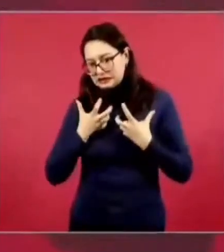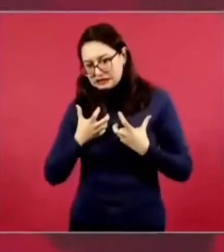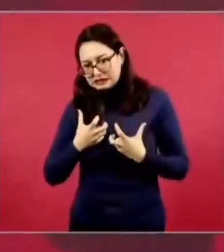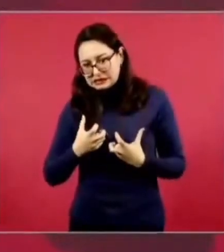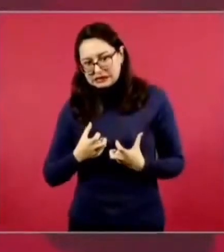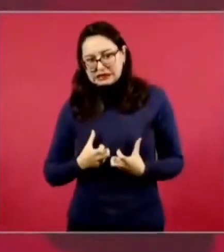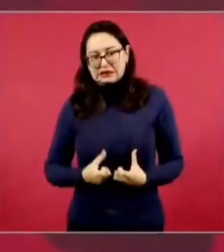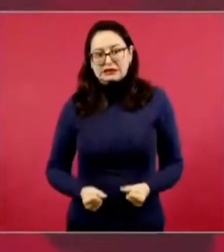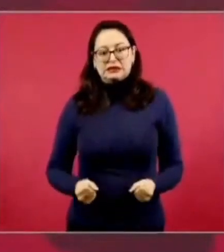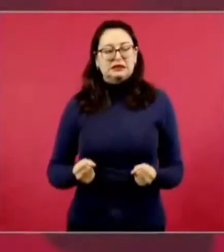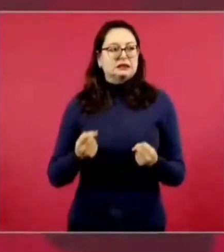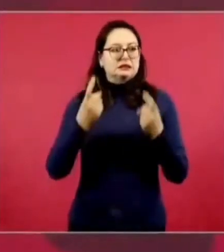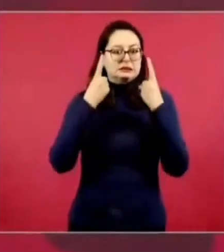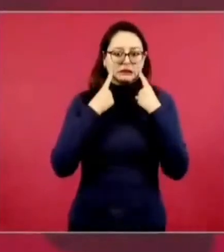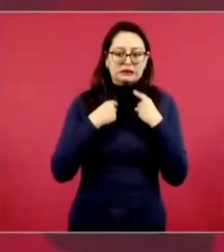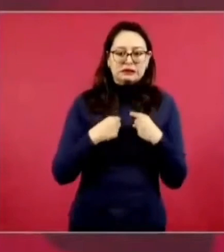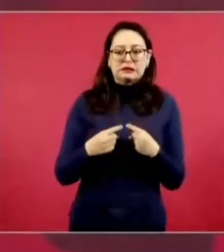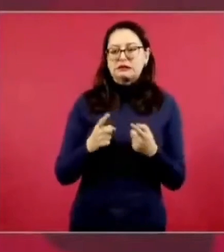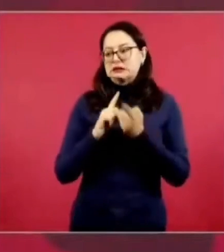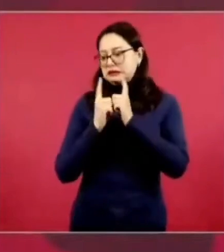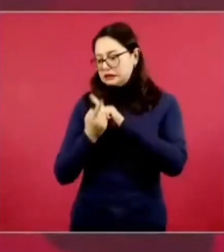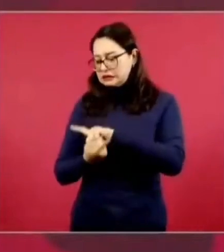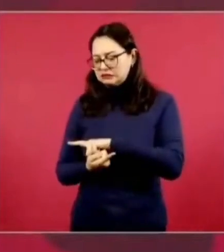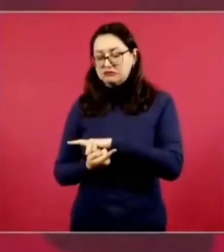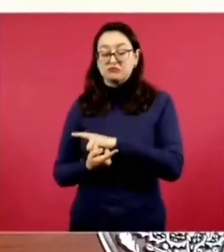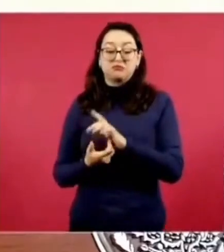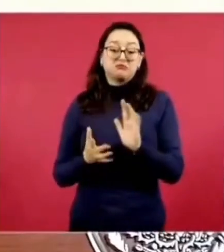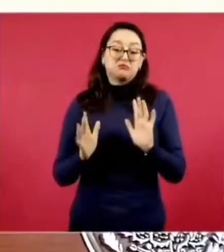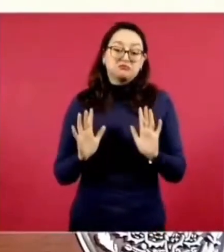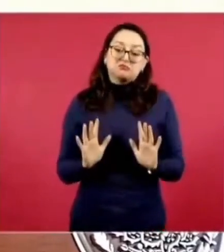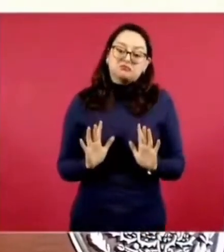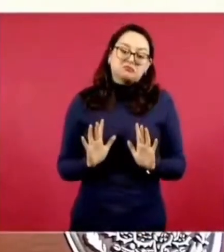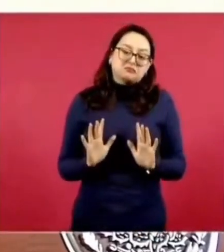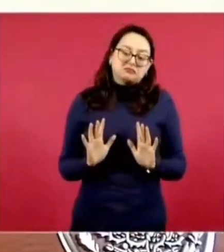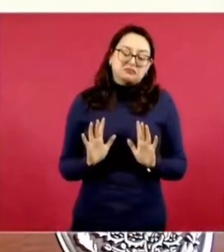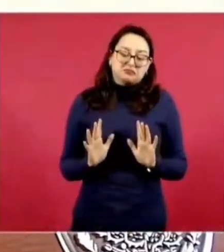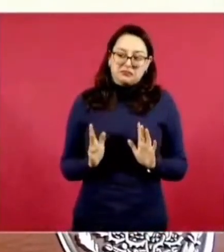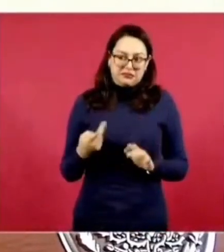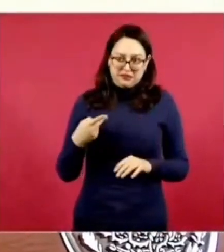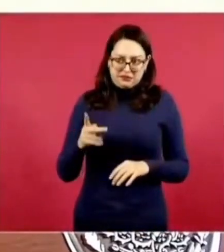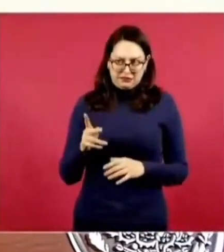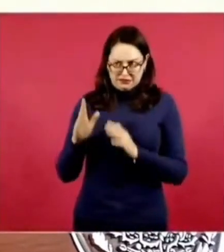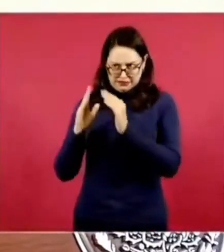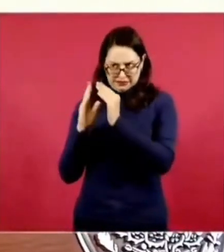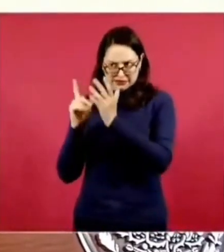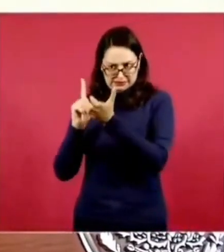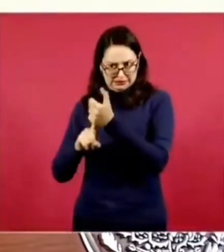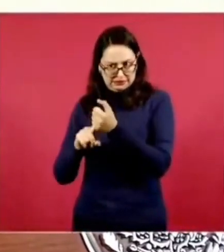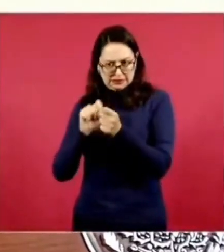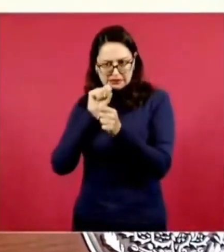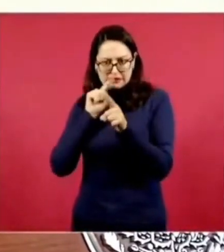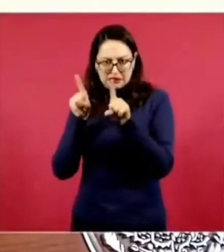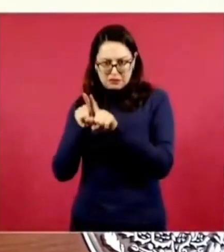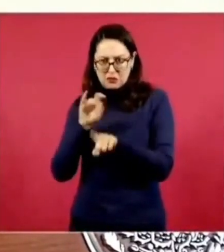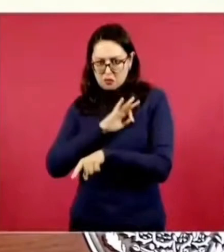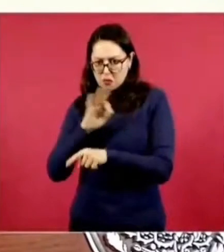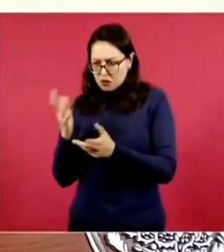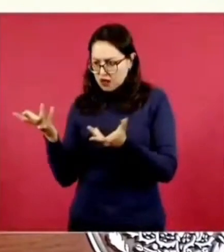pero pues hay muchas cosas que hacer caminar